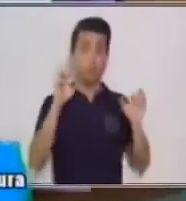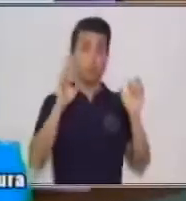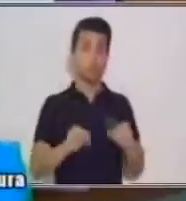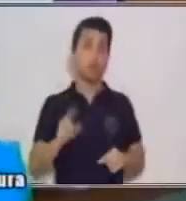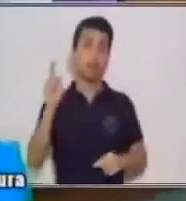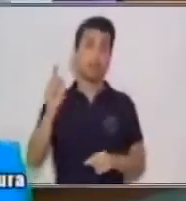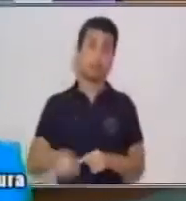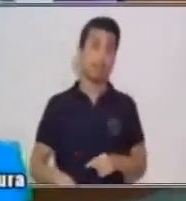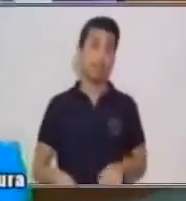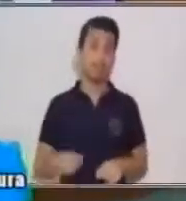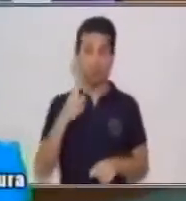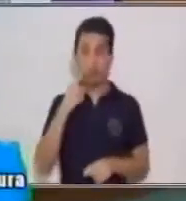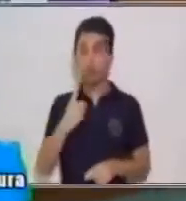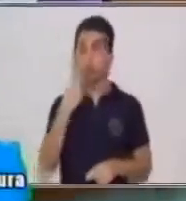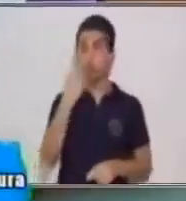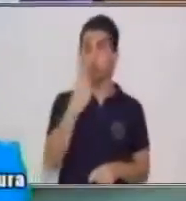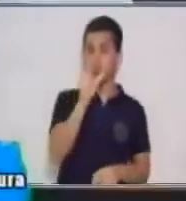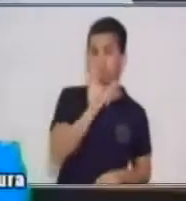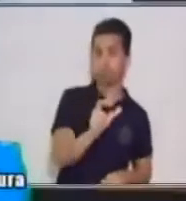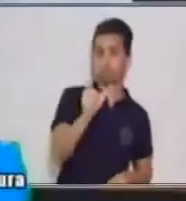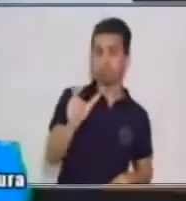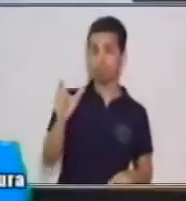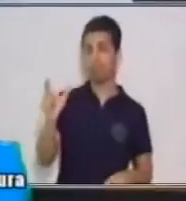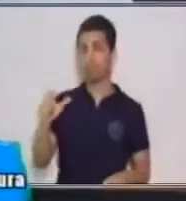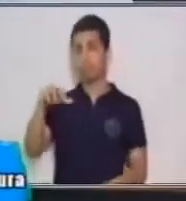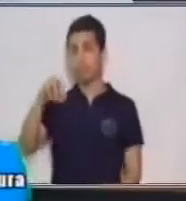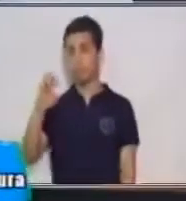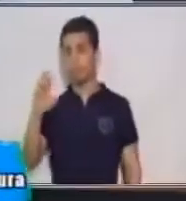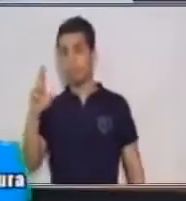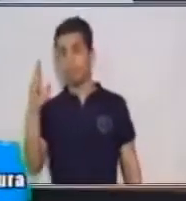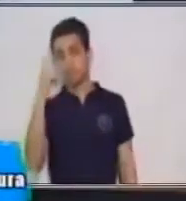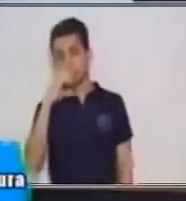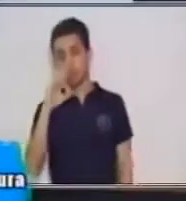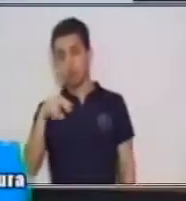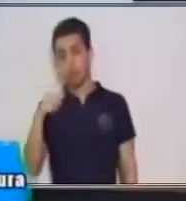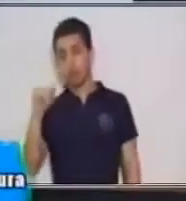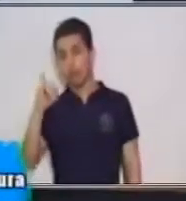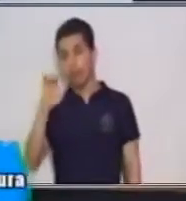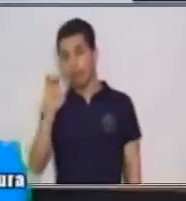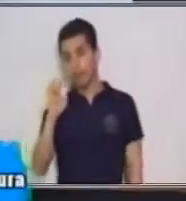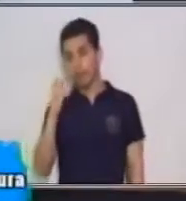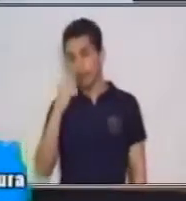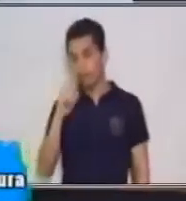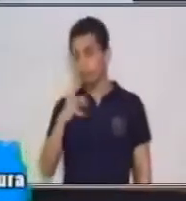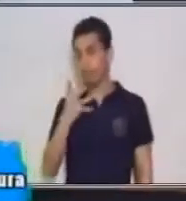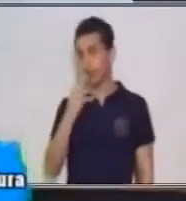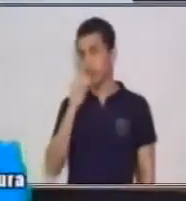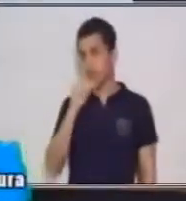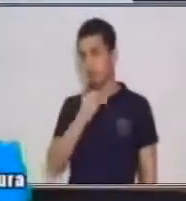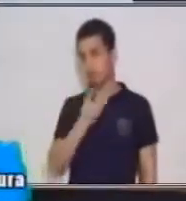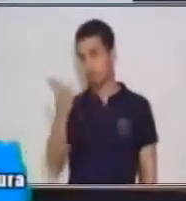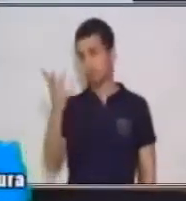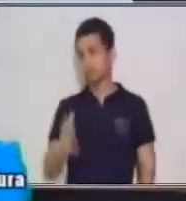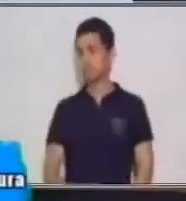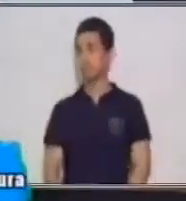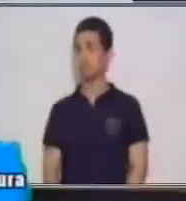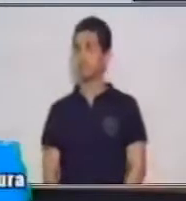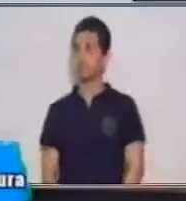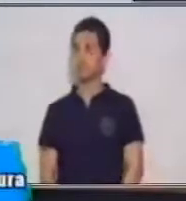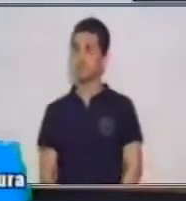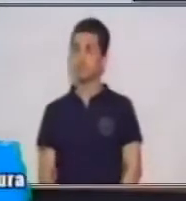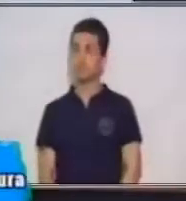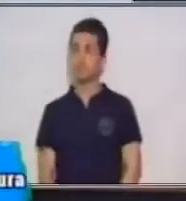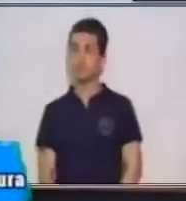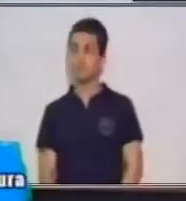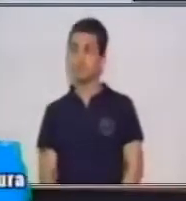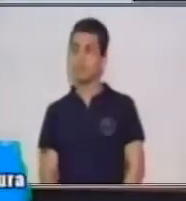un personaje que va a utilizar cuando le corresponda hablar. Bien, pero no